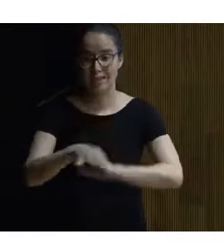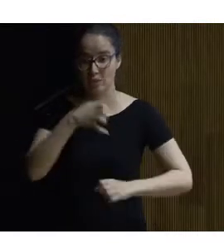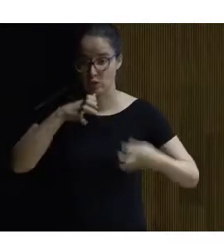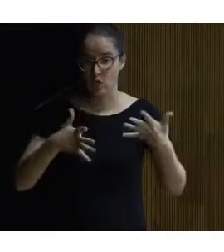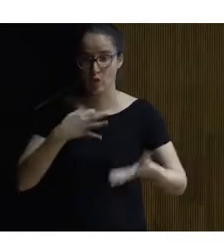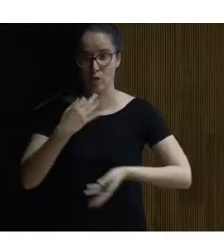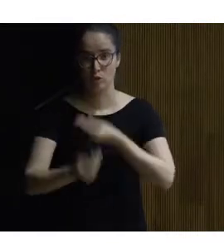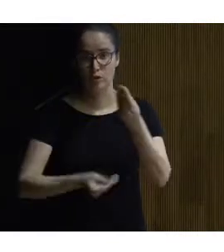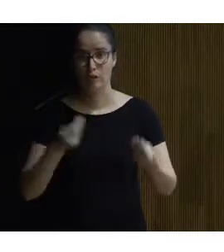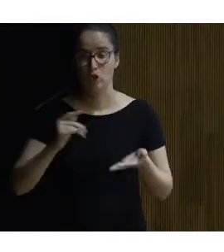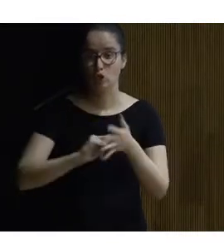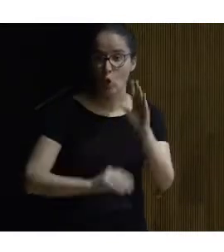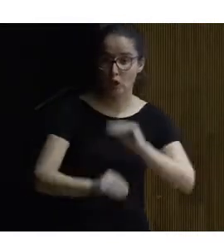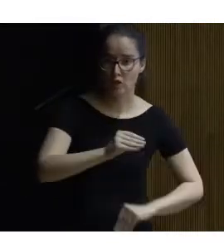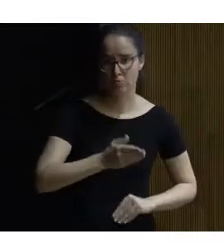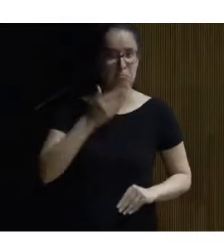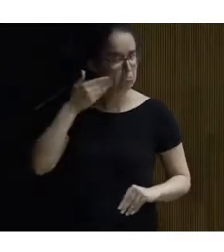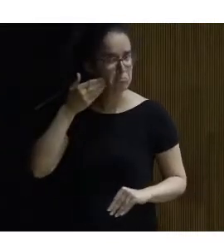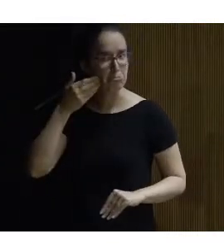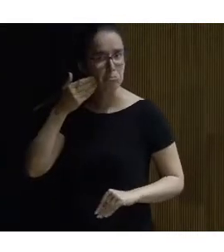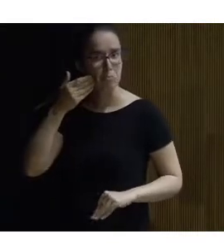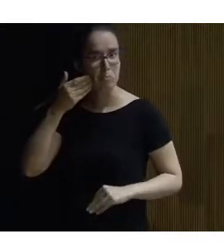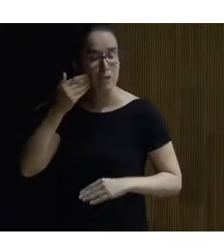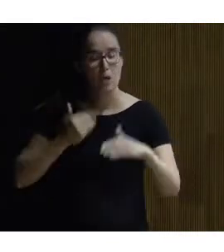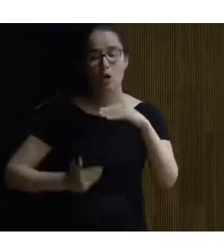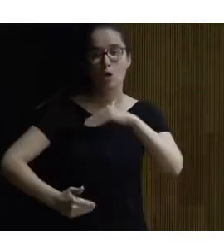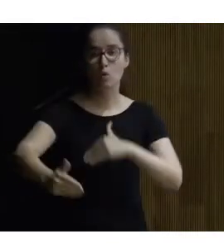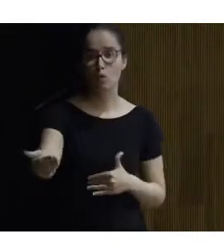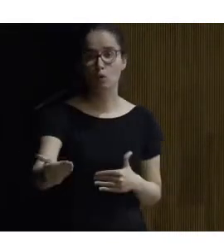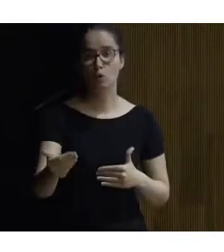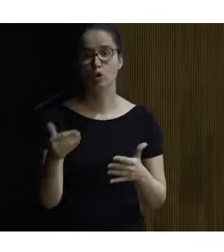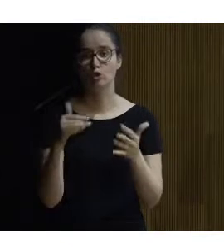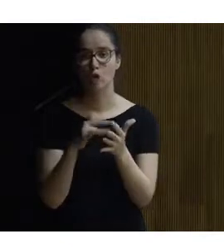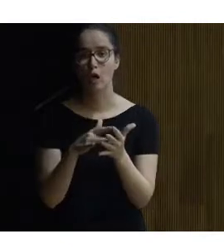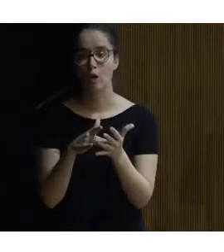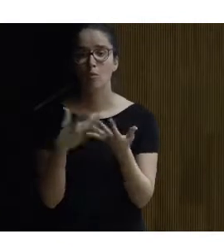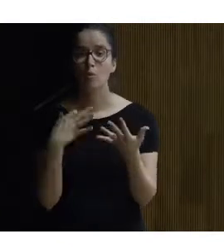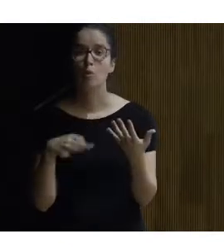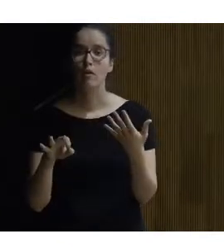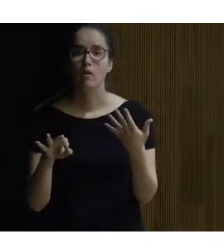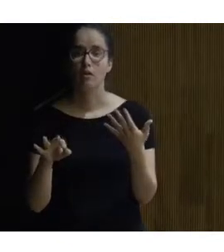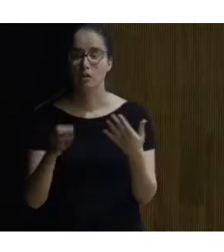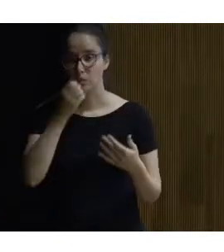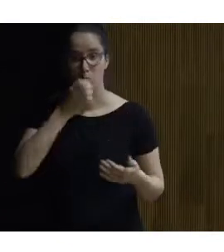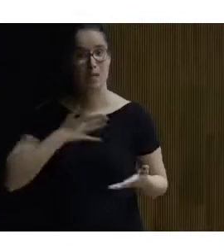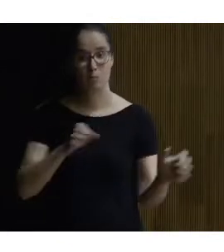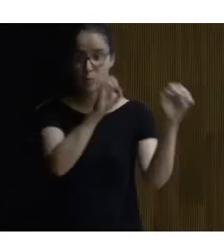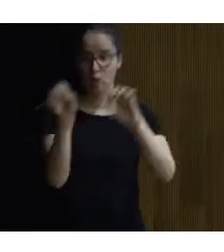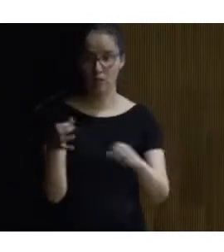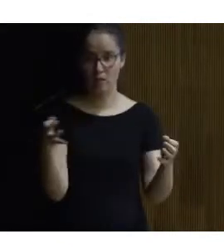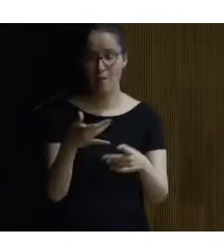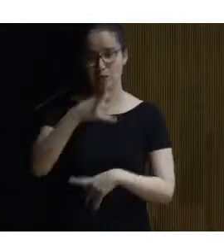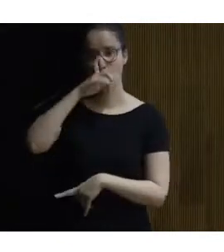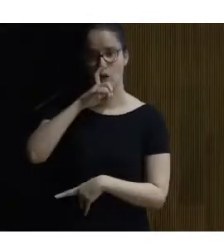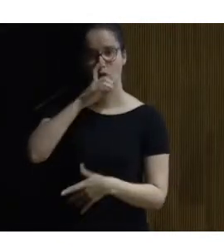capaces de proporcionar soluciones dignas y que en un futuro se conviertan incluso en bienes a proteger y me estoy